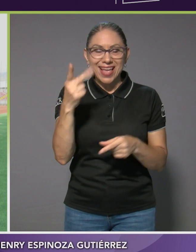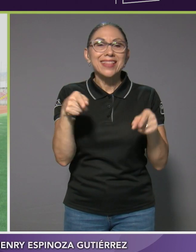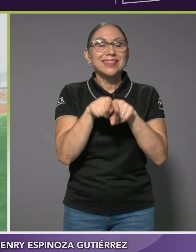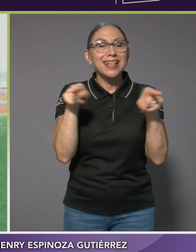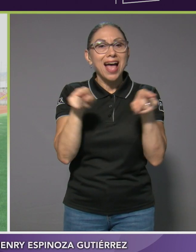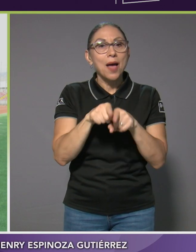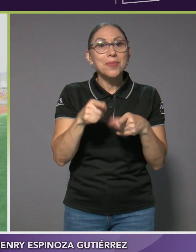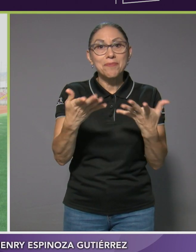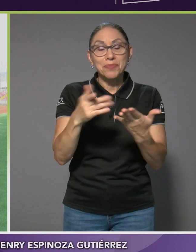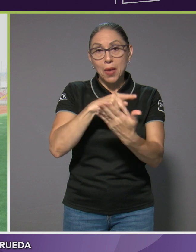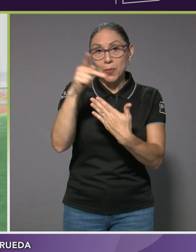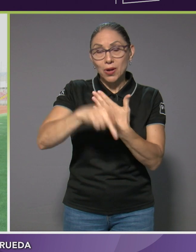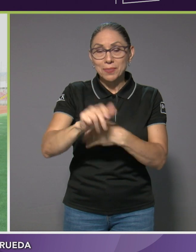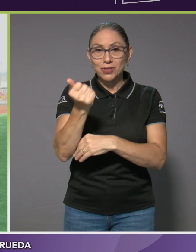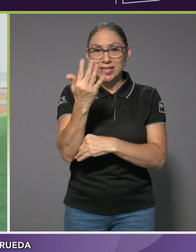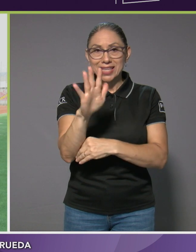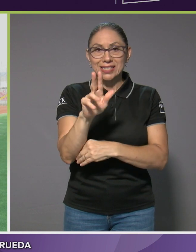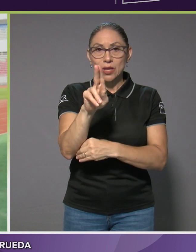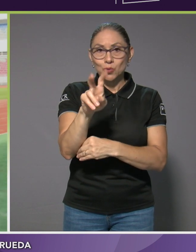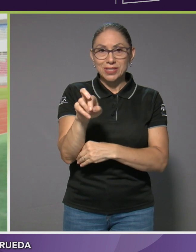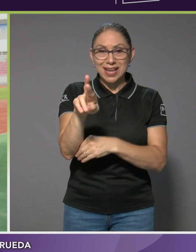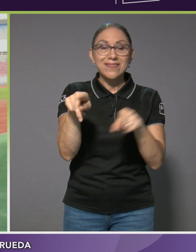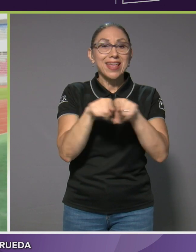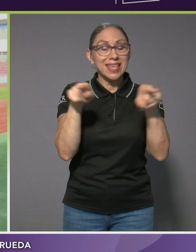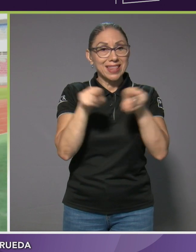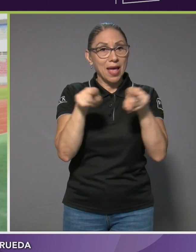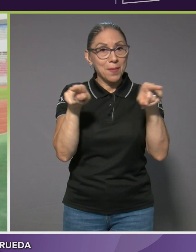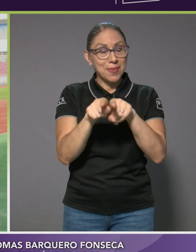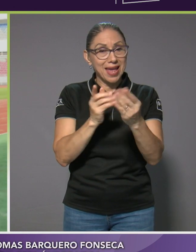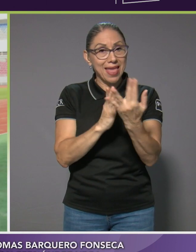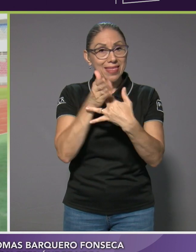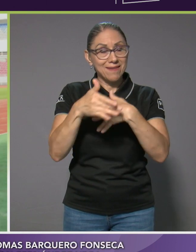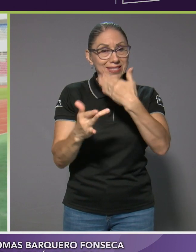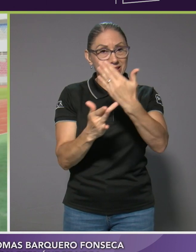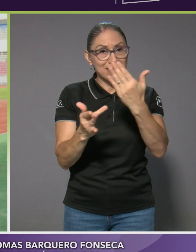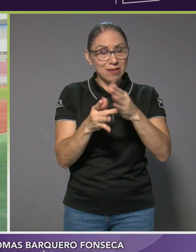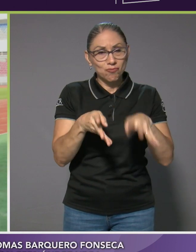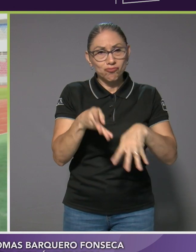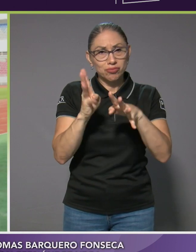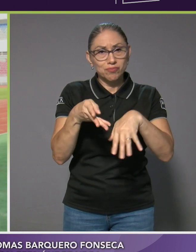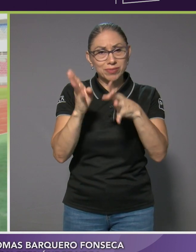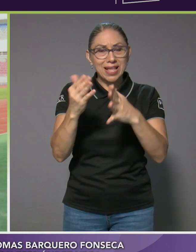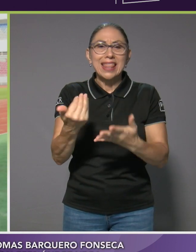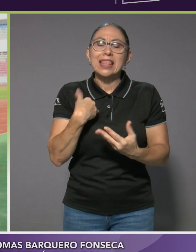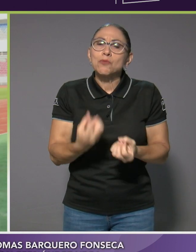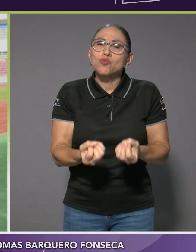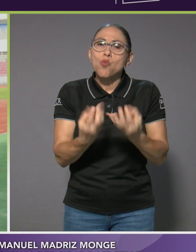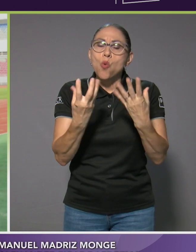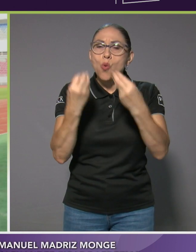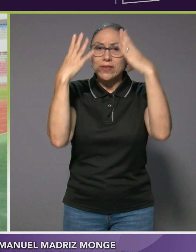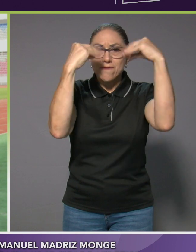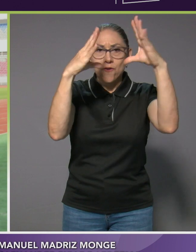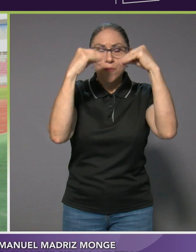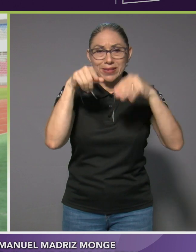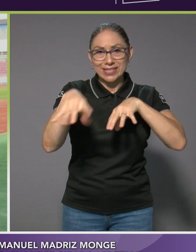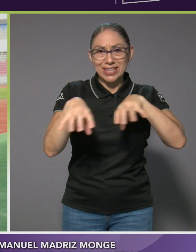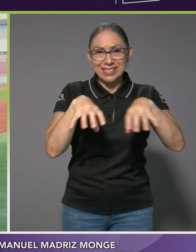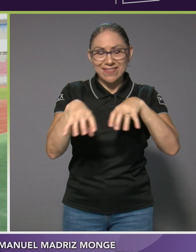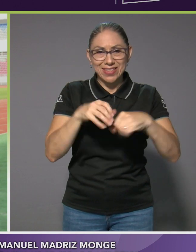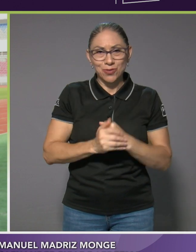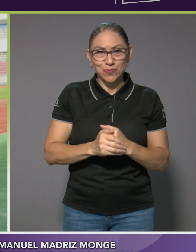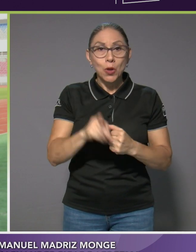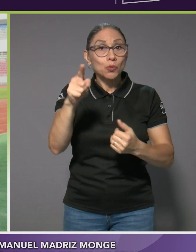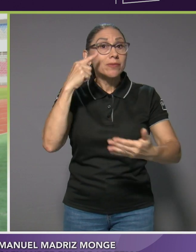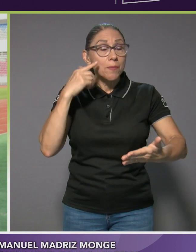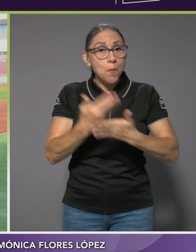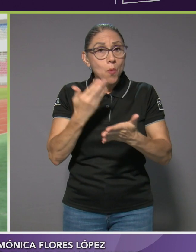tendremos en la programación de 15 UCR y en las plataformas digitales la más completa cobertura informativa sobre este evento. Demuestre